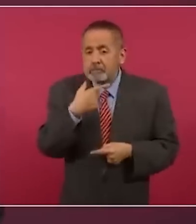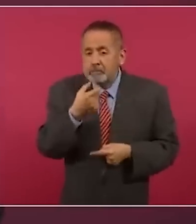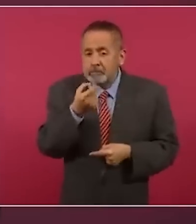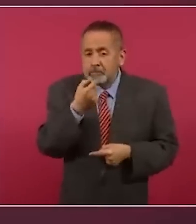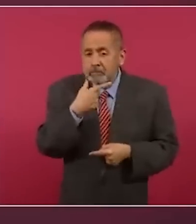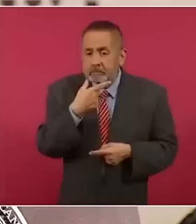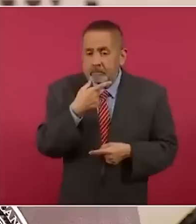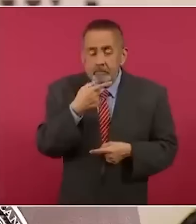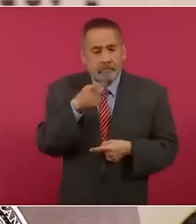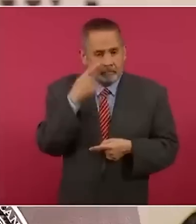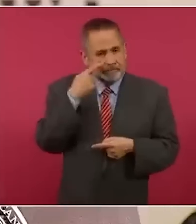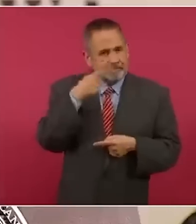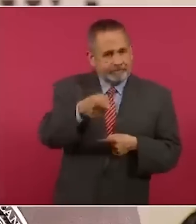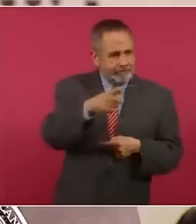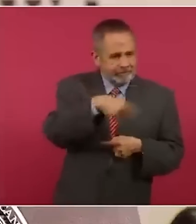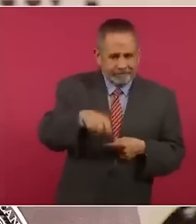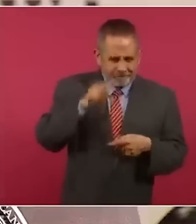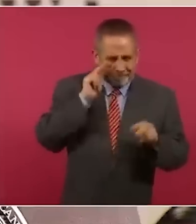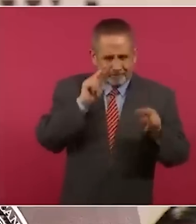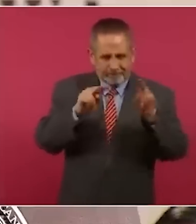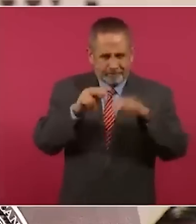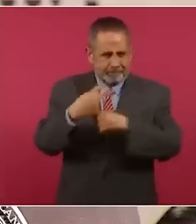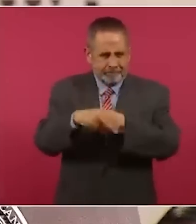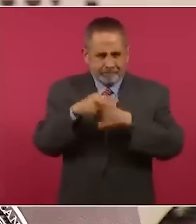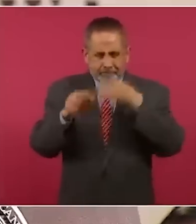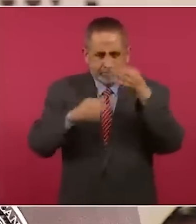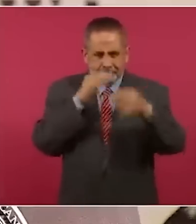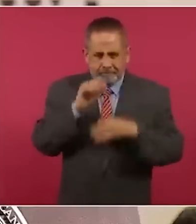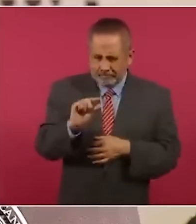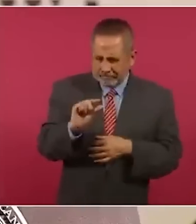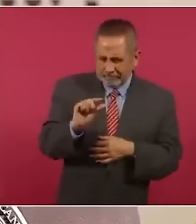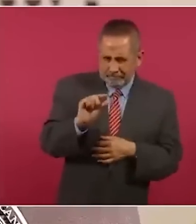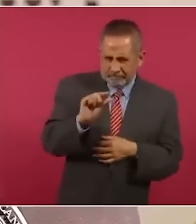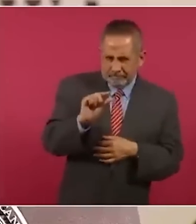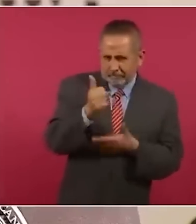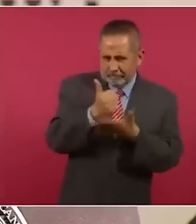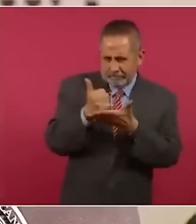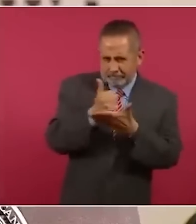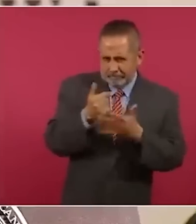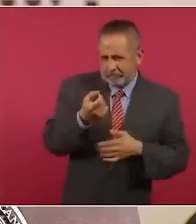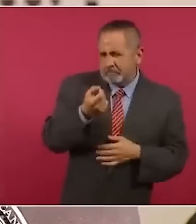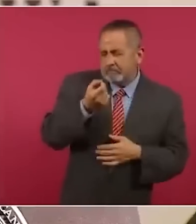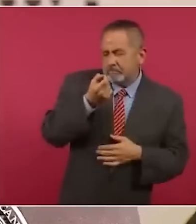Que es la que ven ustedes ya en la televisión y toda esa pastillita color azul.